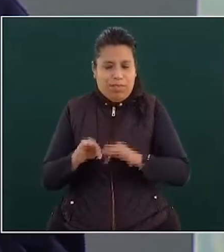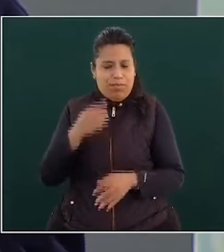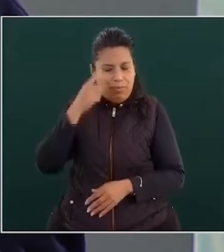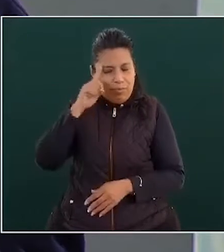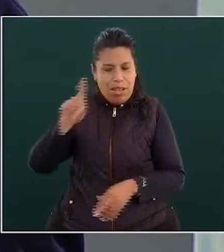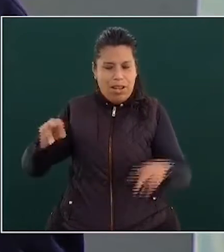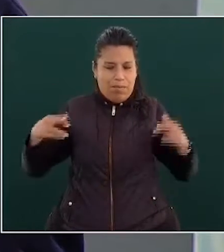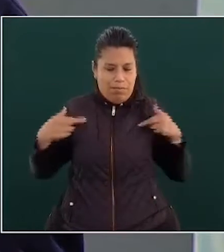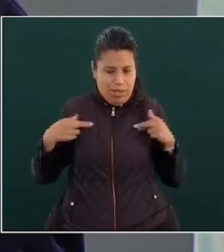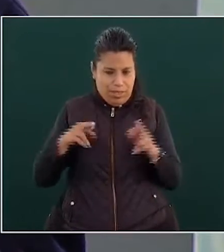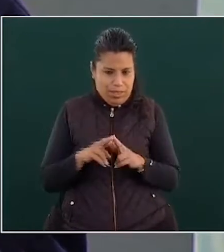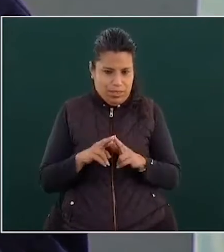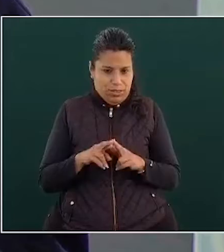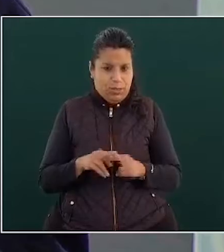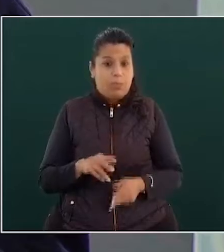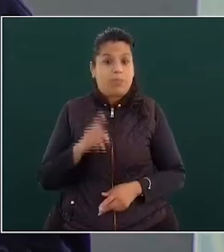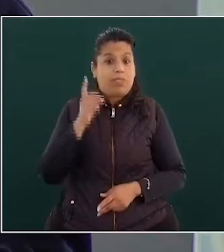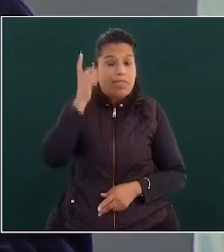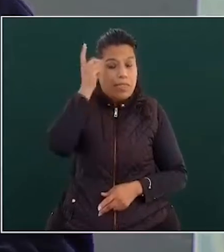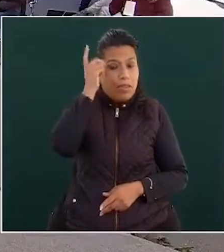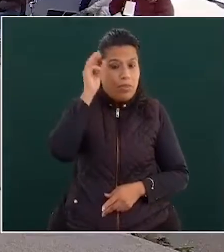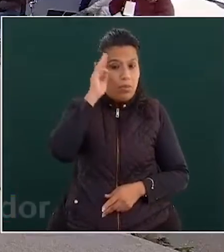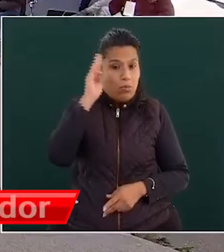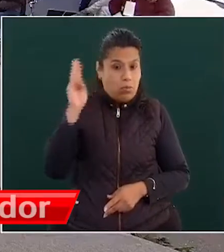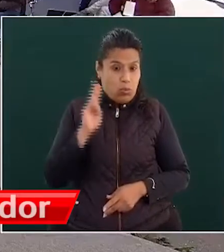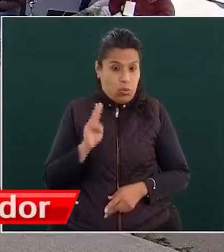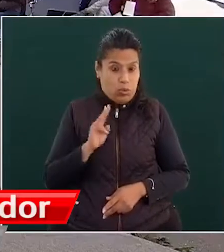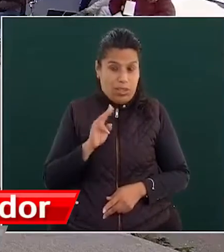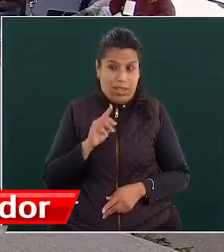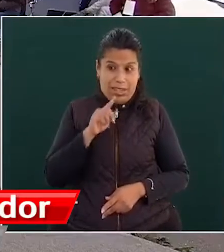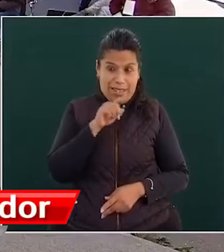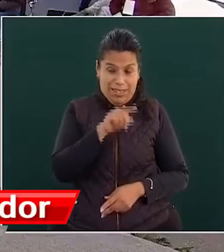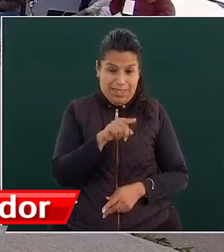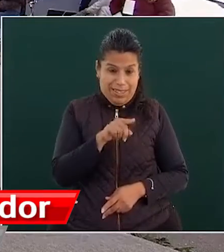porque él no tiene ninguna